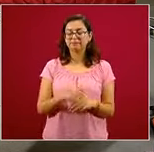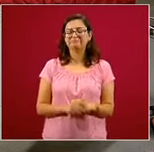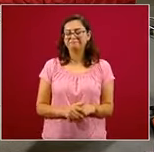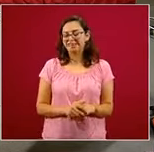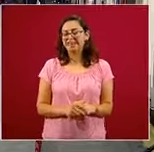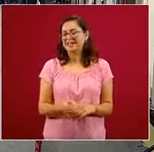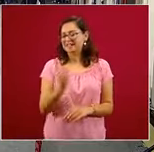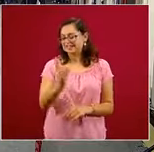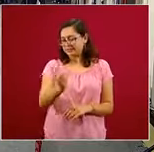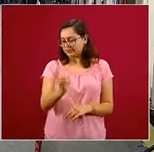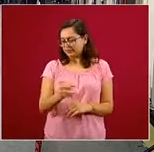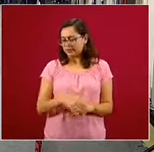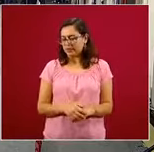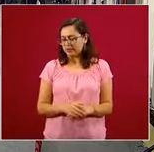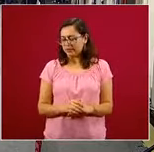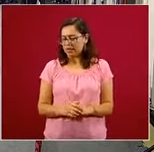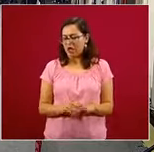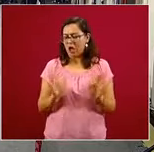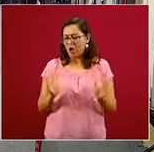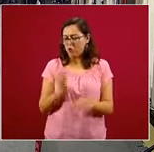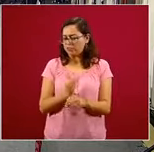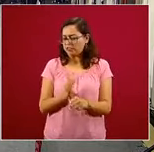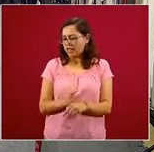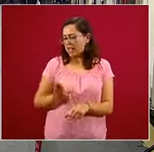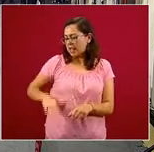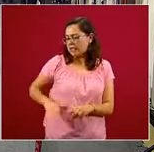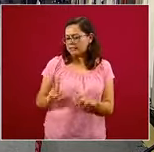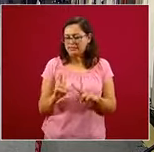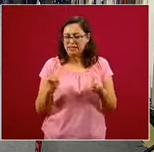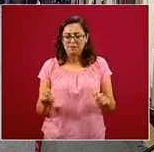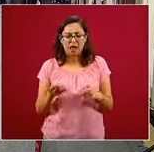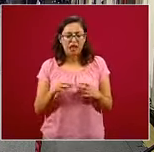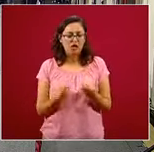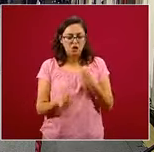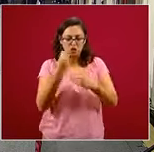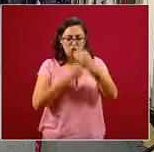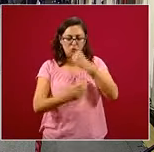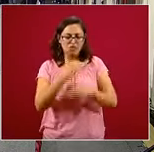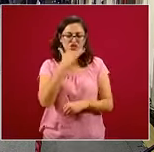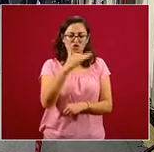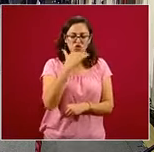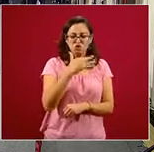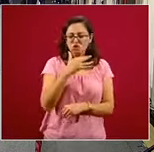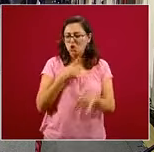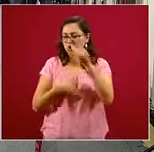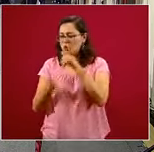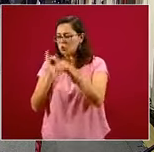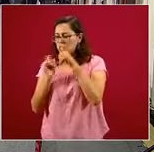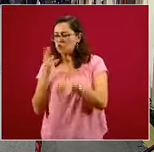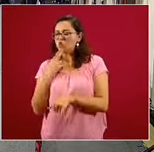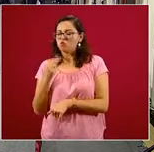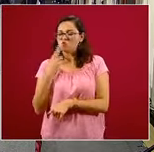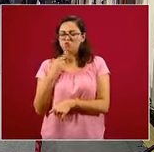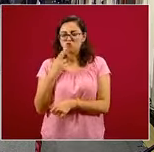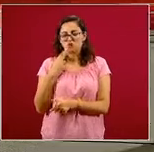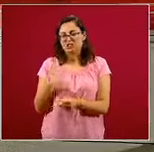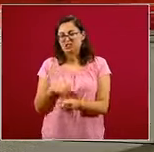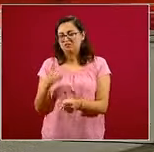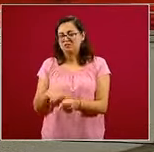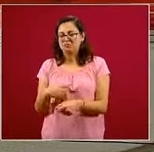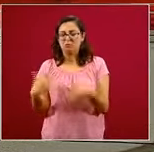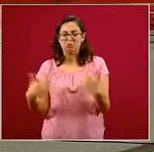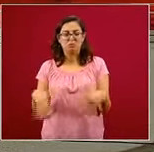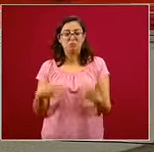hablando de productos, productos chatarra y bebidas altamente azucaradas, sabemos que